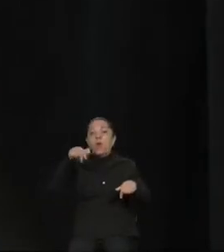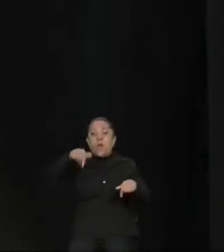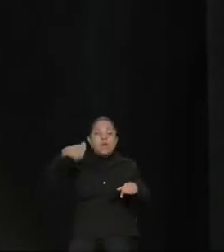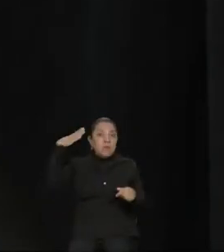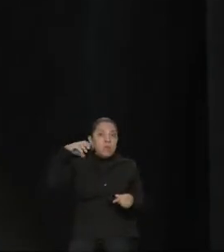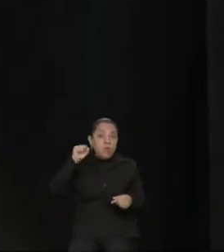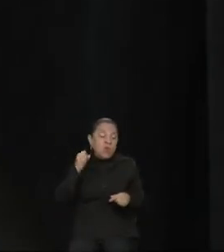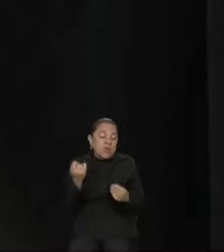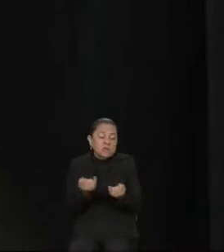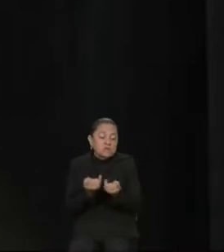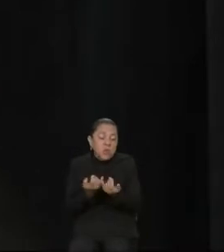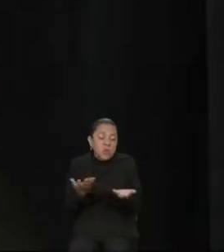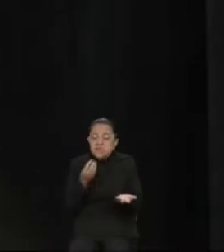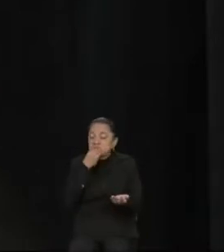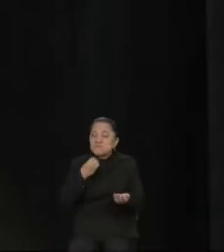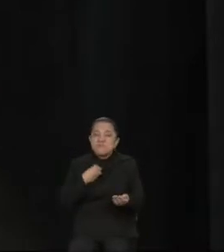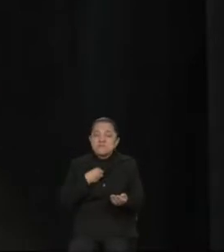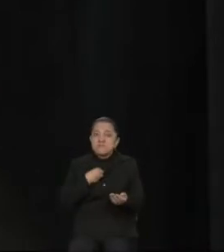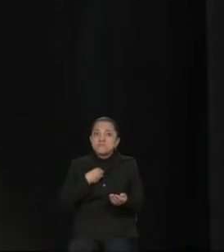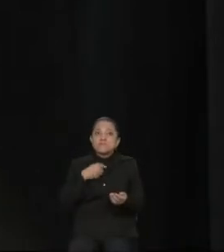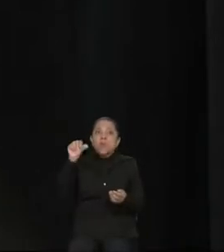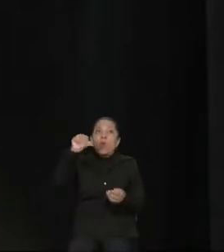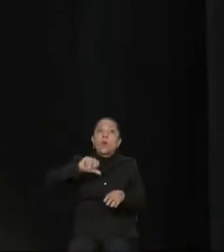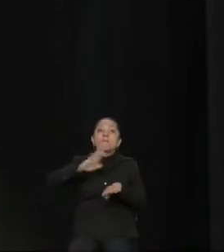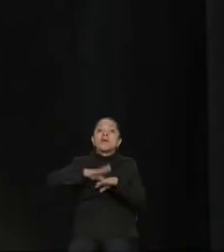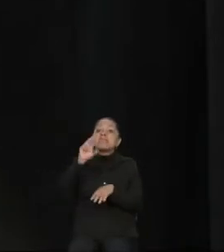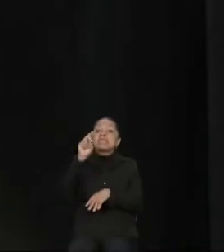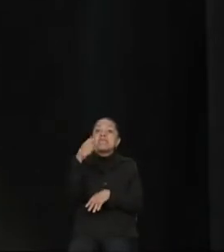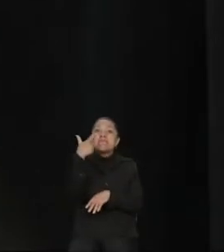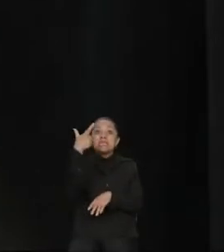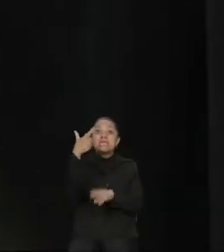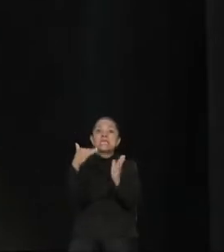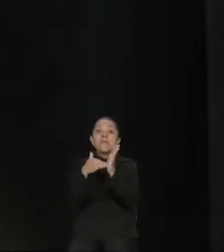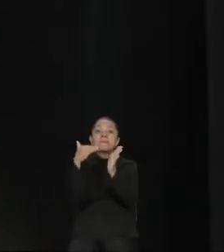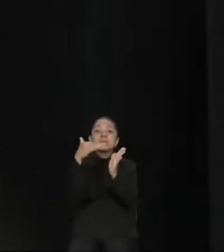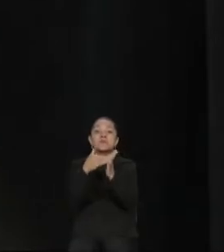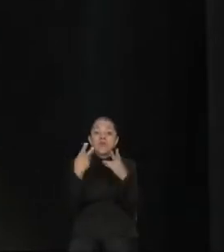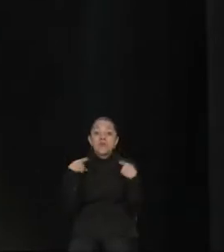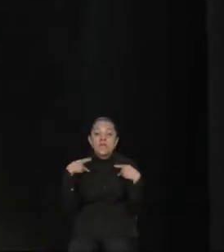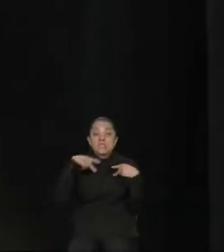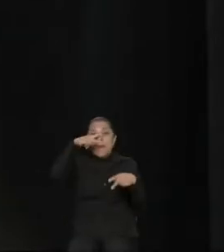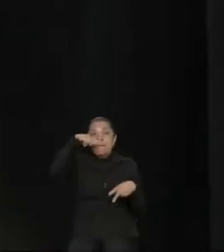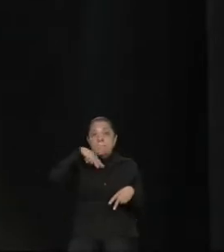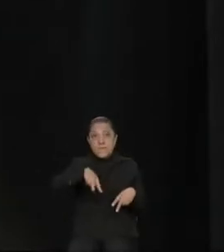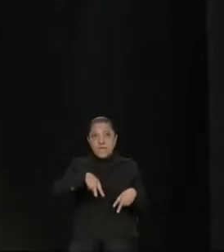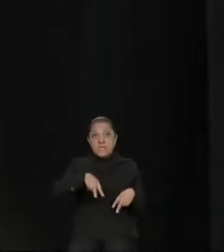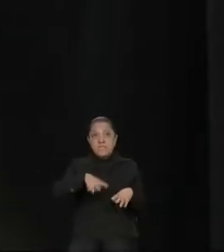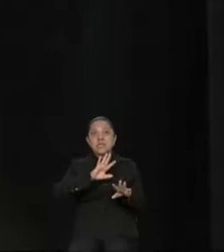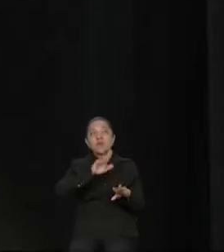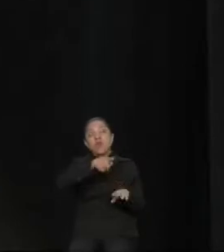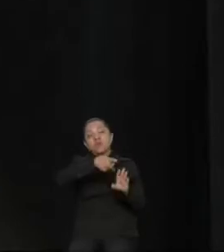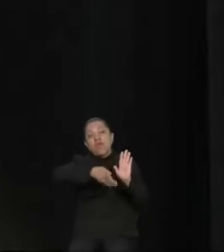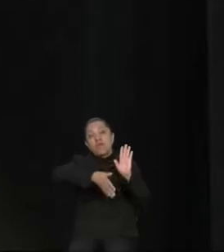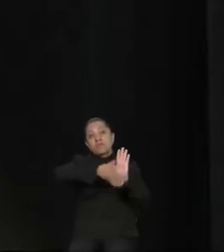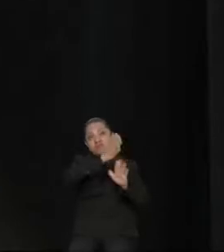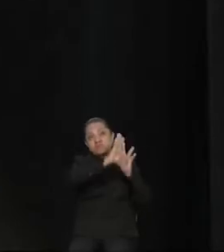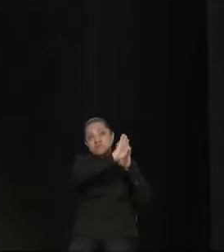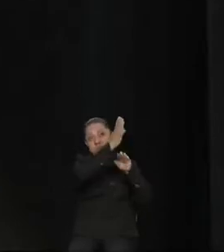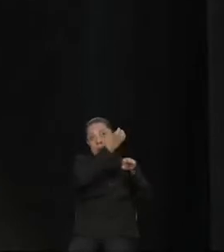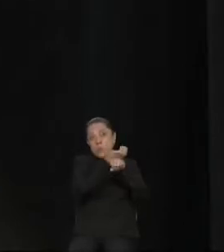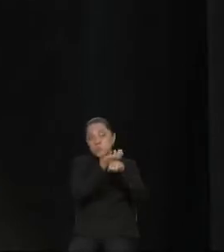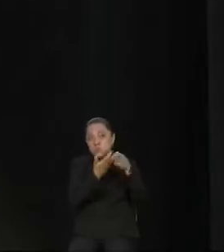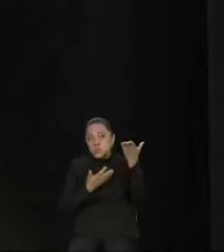Lamentablemente, hoy hay más de 37 millones de mexicanos que están en Estados Unidos y a todos ellos